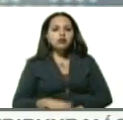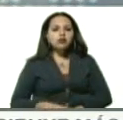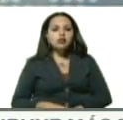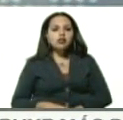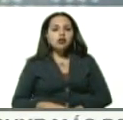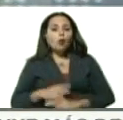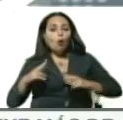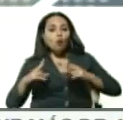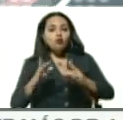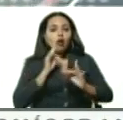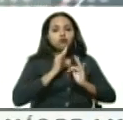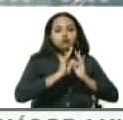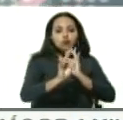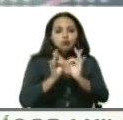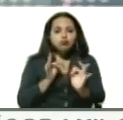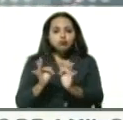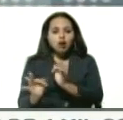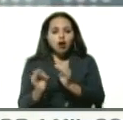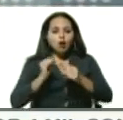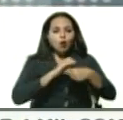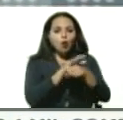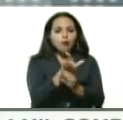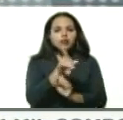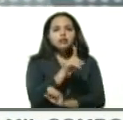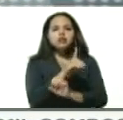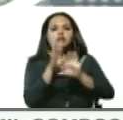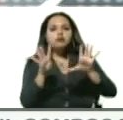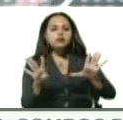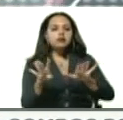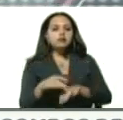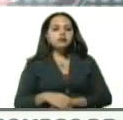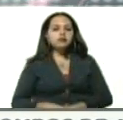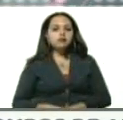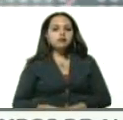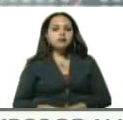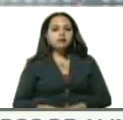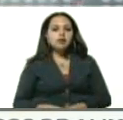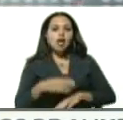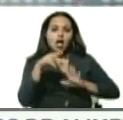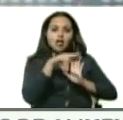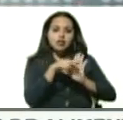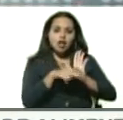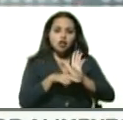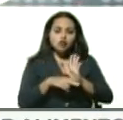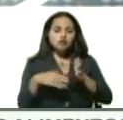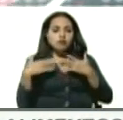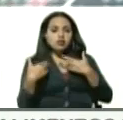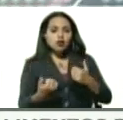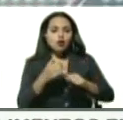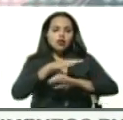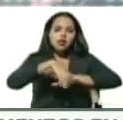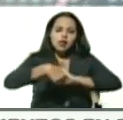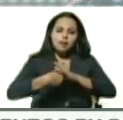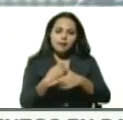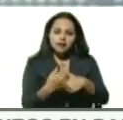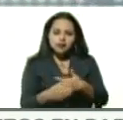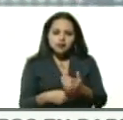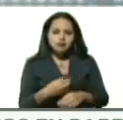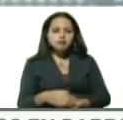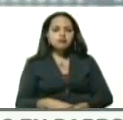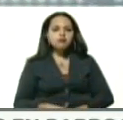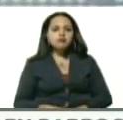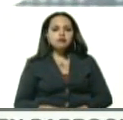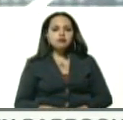persona a persona por COVID-19. Las normas de higiene, lavarse frecuentemente las manos